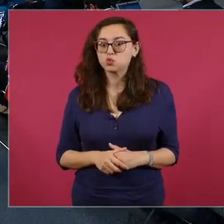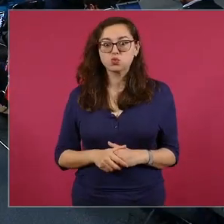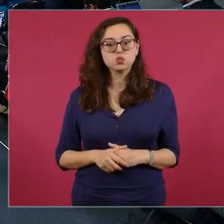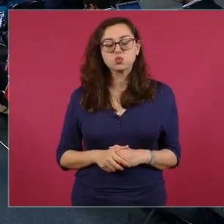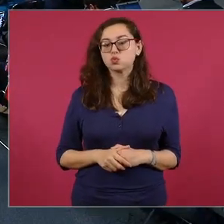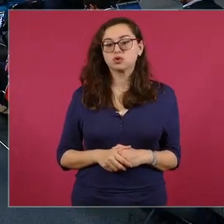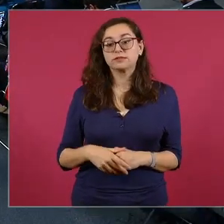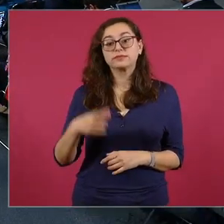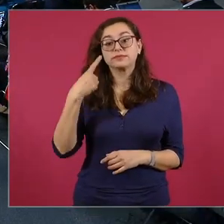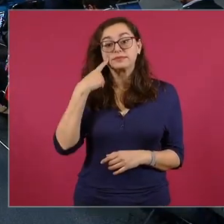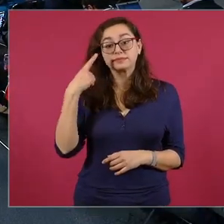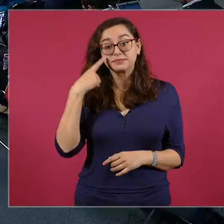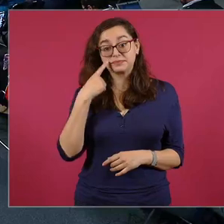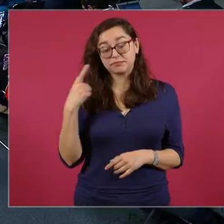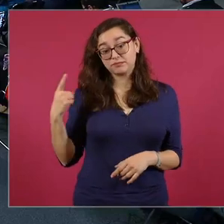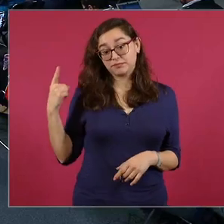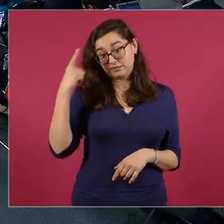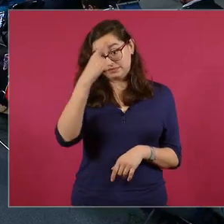búfalos